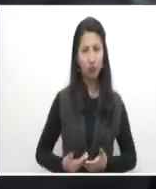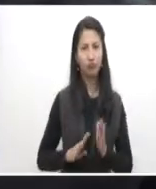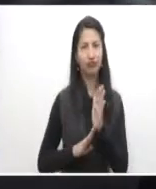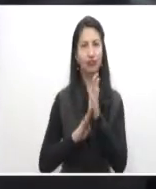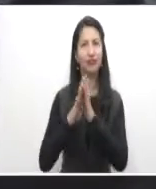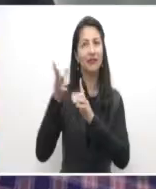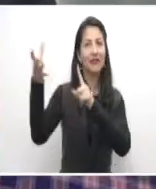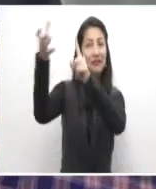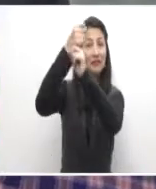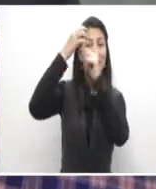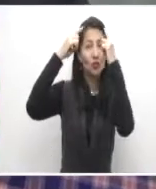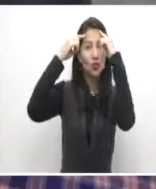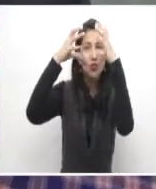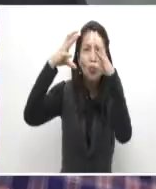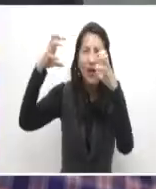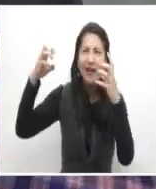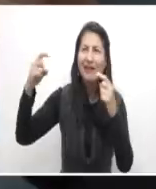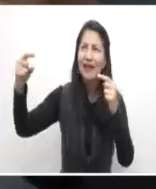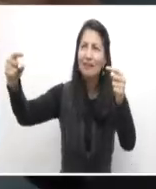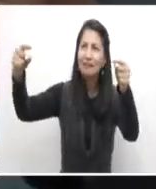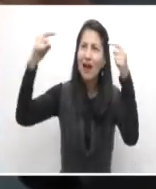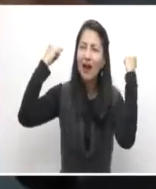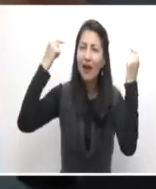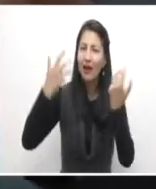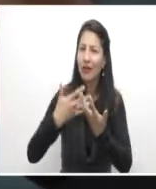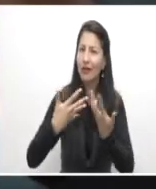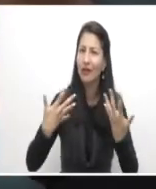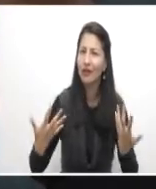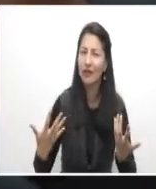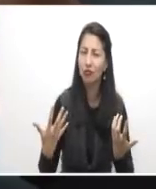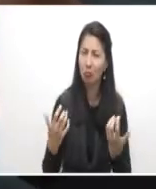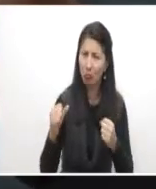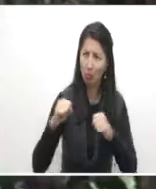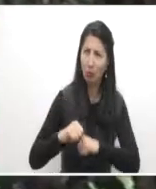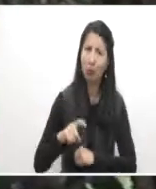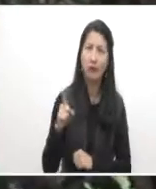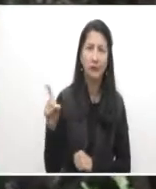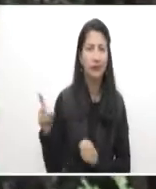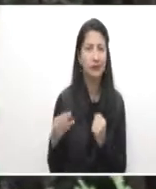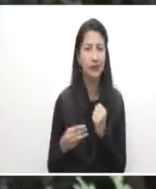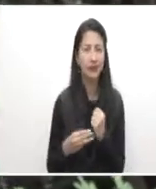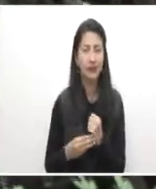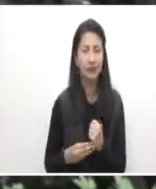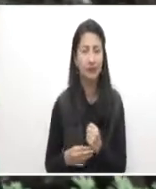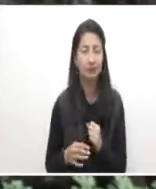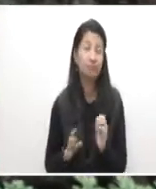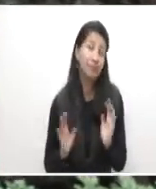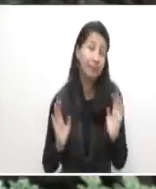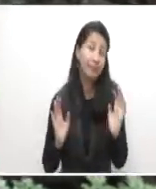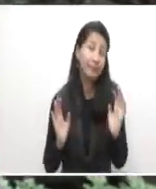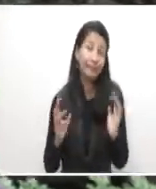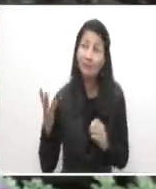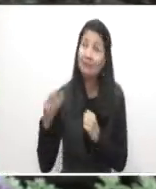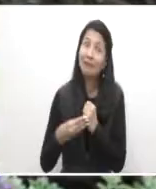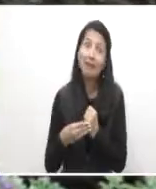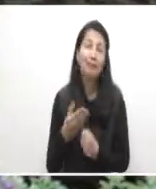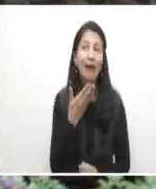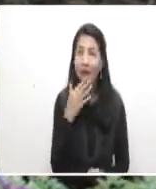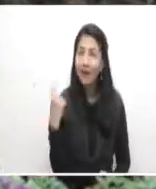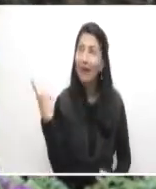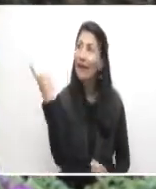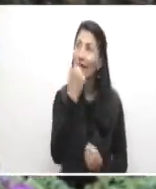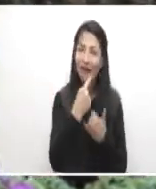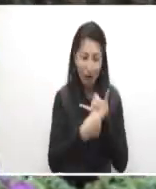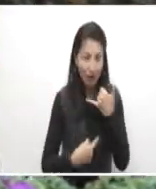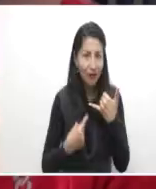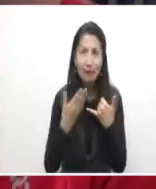cumplir los sueños y las metas que uno quiera lograr en la vida. Y pues el SENA es lo mejor que puede haber aquí en Colombia,